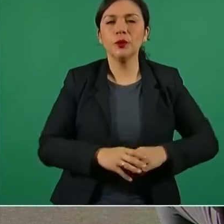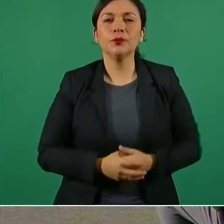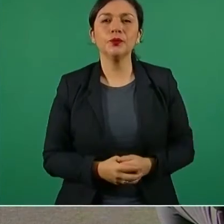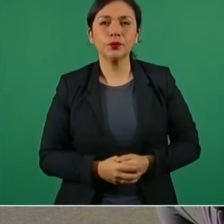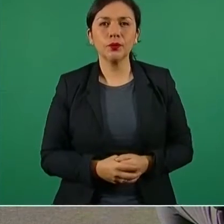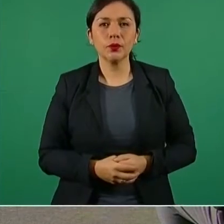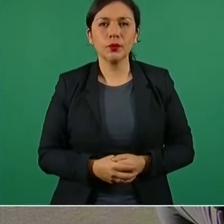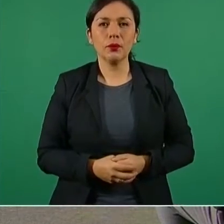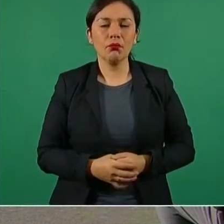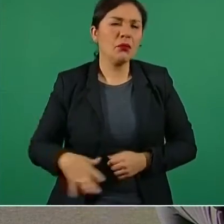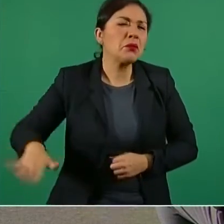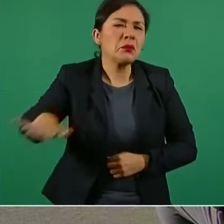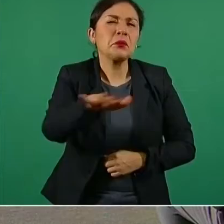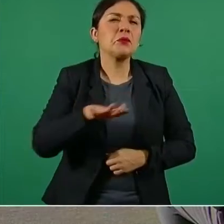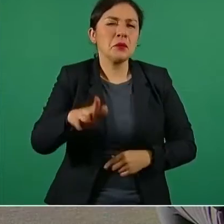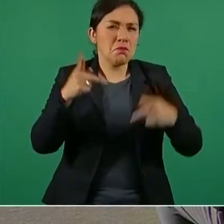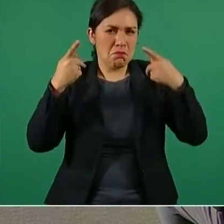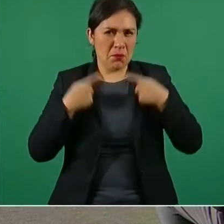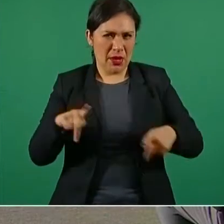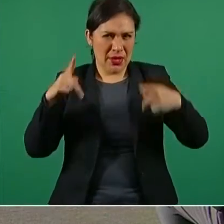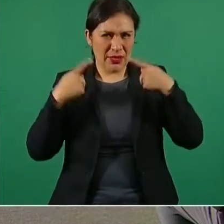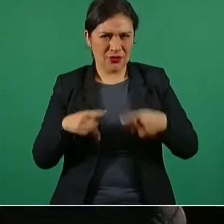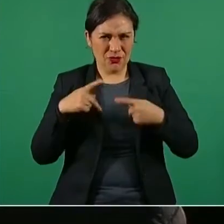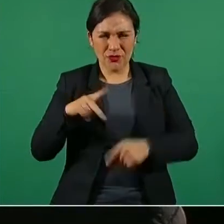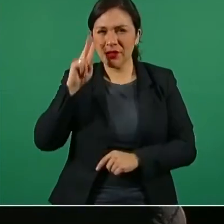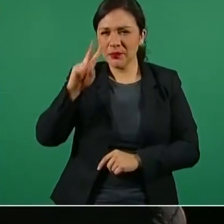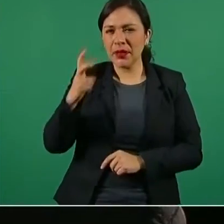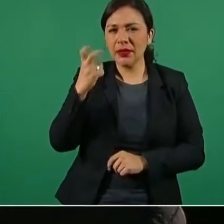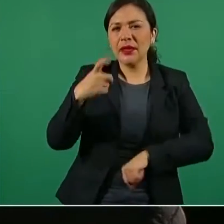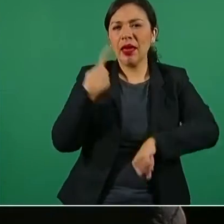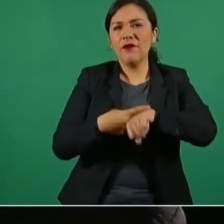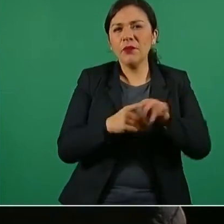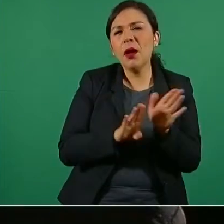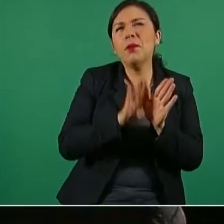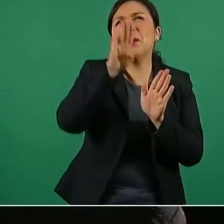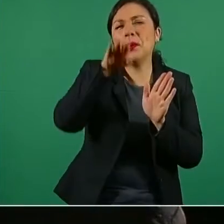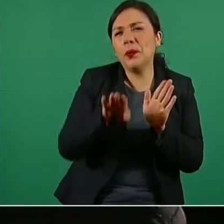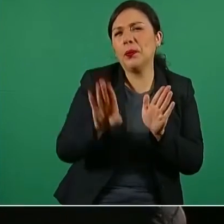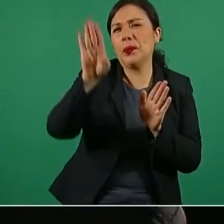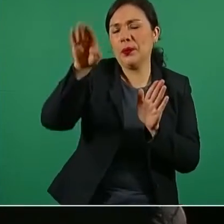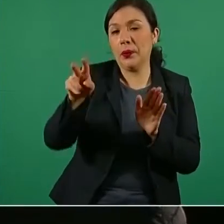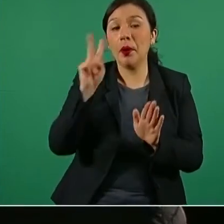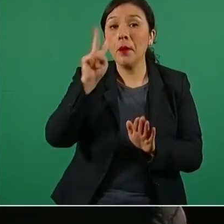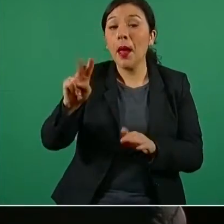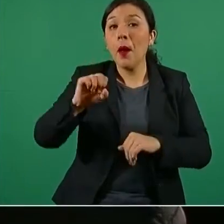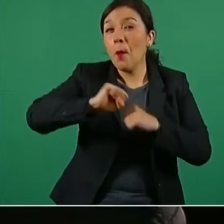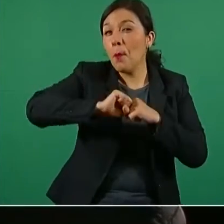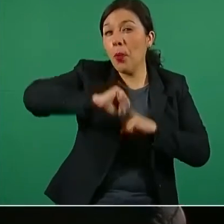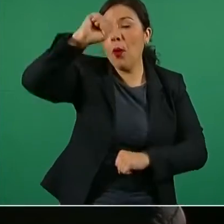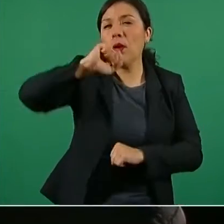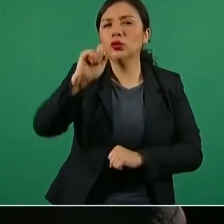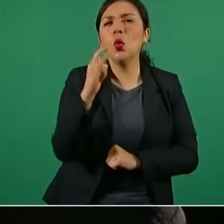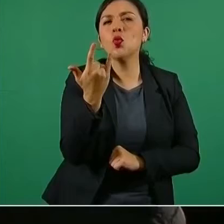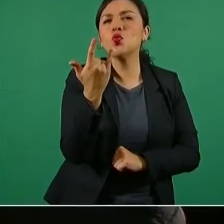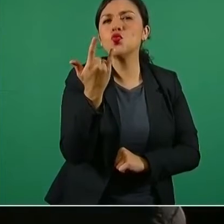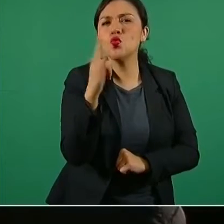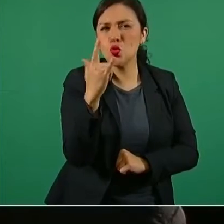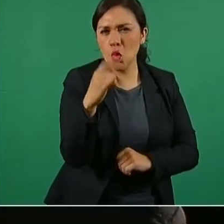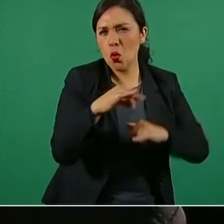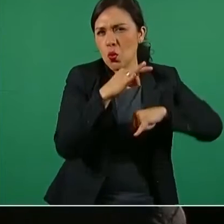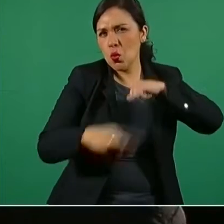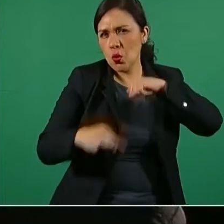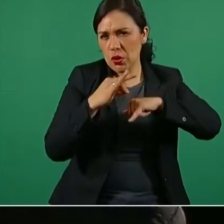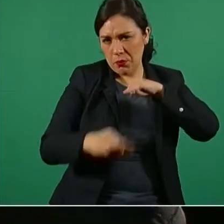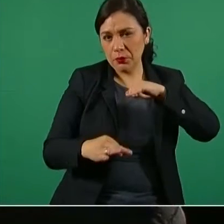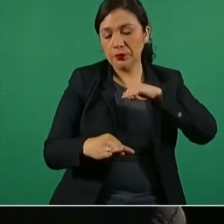vemos en términos poblacionales, esta es nuestra curva epidémica con máximos en julio, última semana de julio y